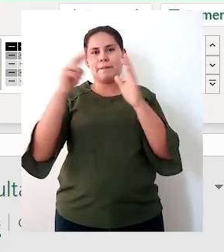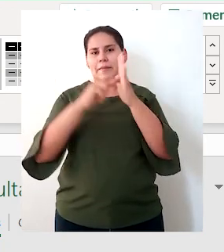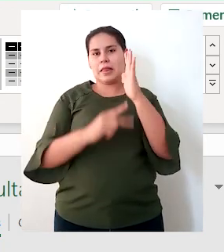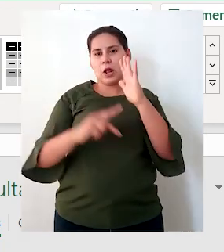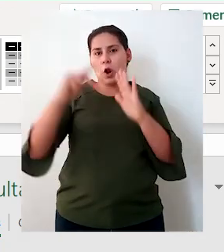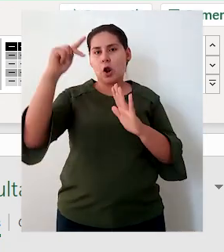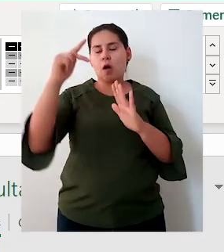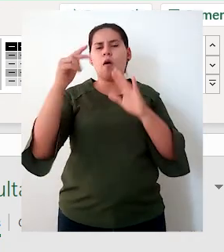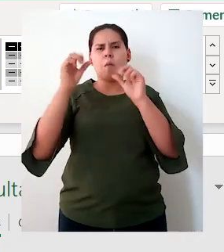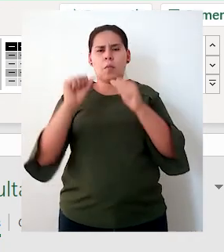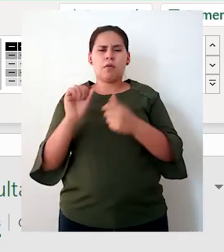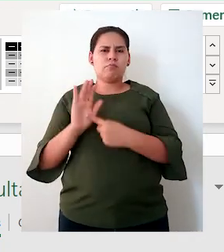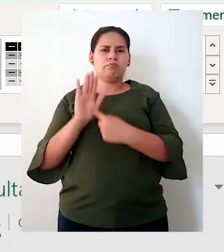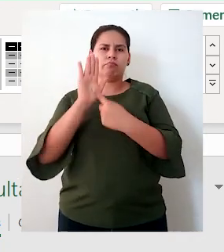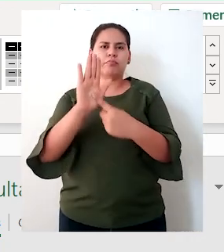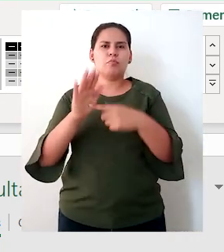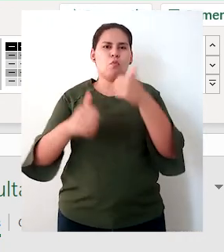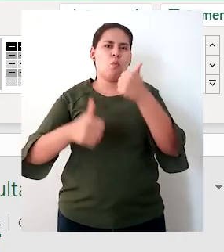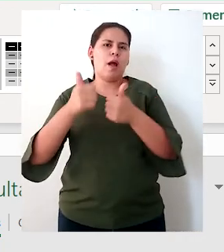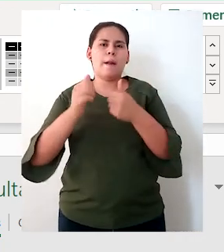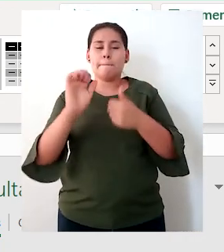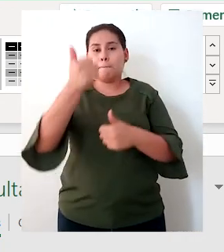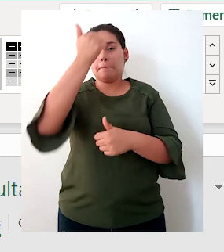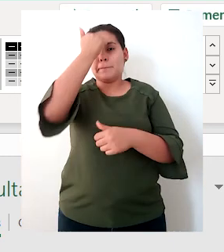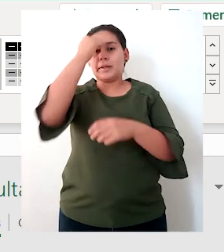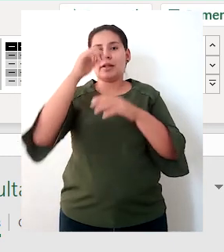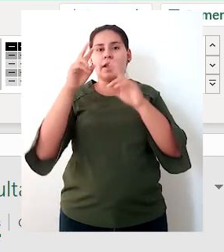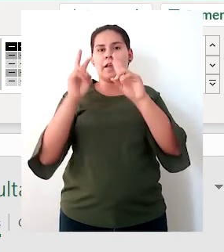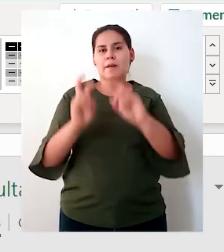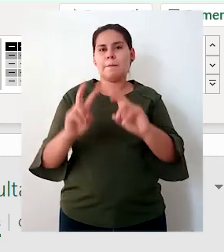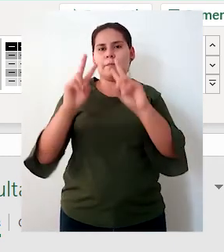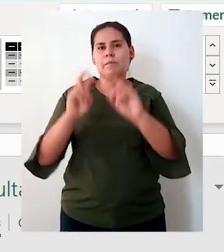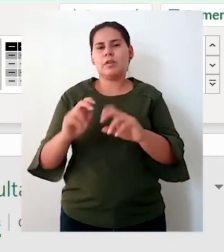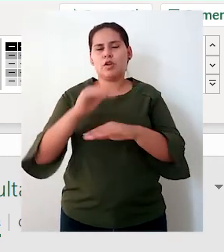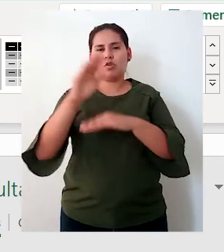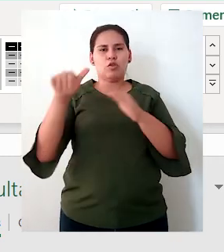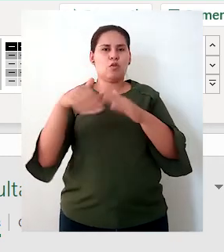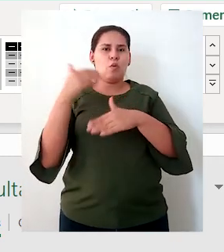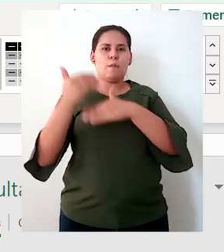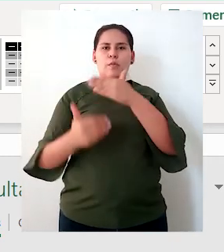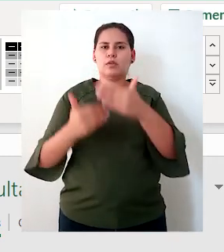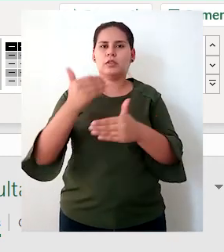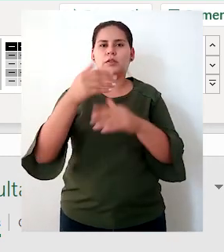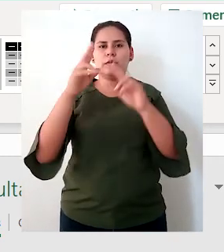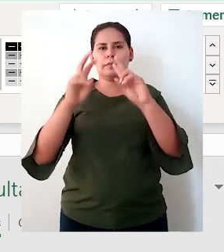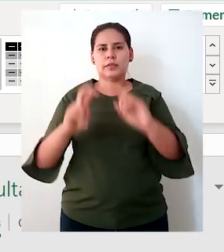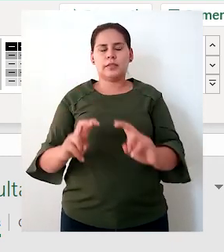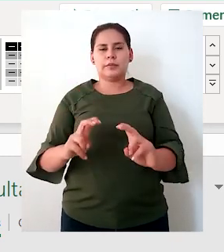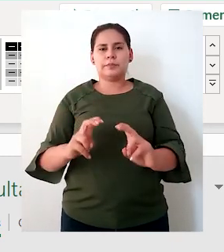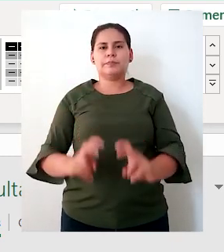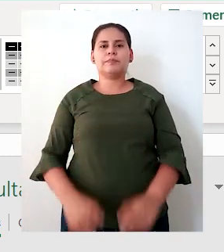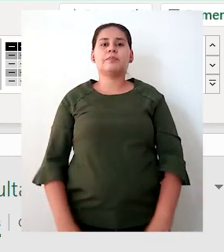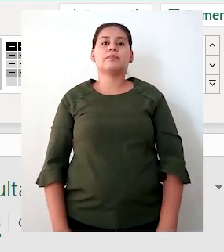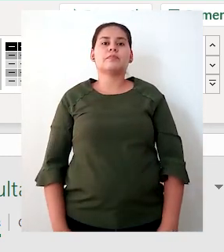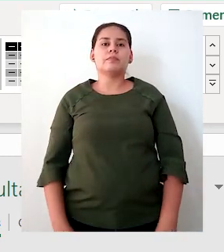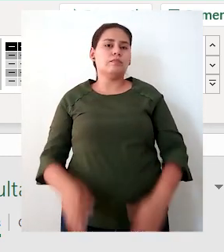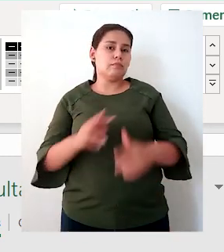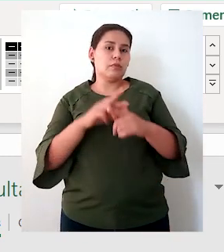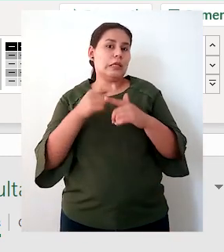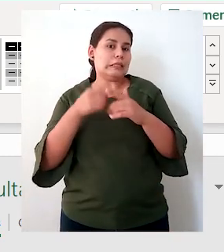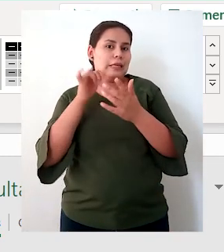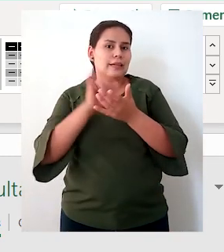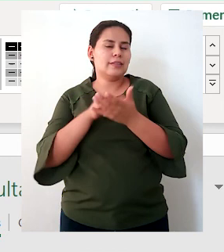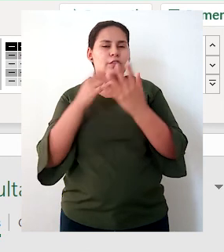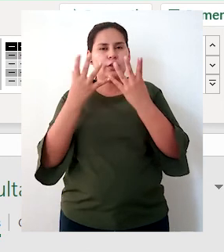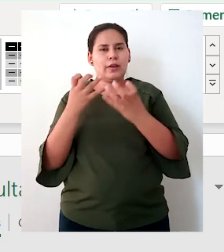y presentar cuáles son las tendencias en investigación, en todos esos procesos de investigación. Entonces, esto